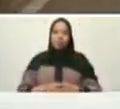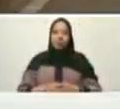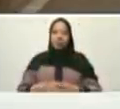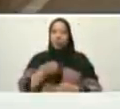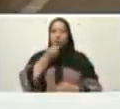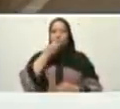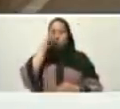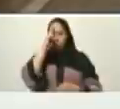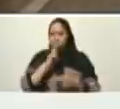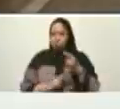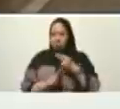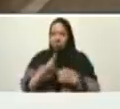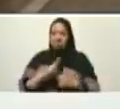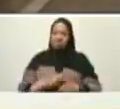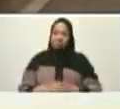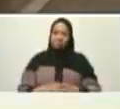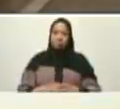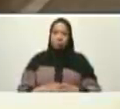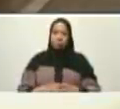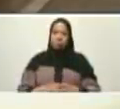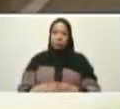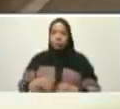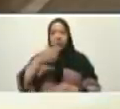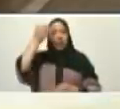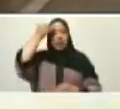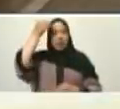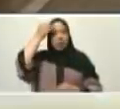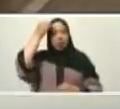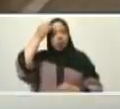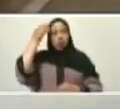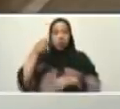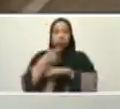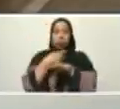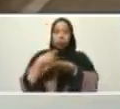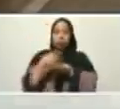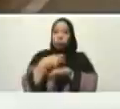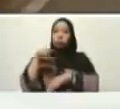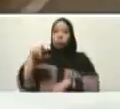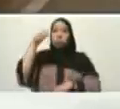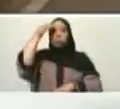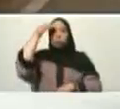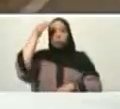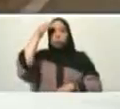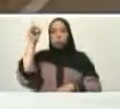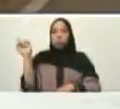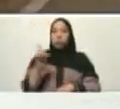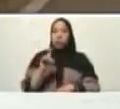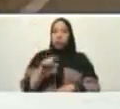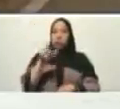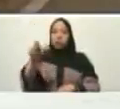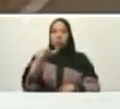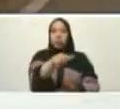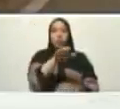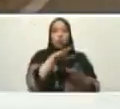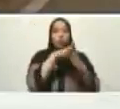los votos del pueblo que lo sepan los que lo saben y que lo sepan los que no lo saben también